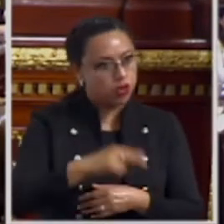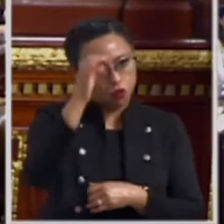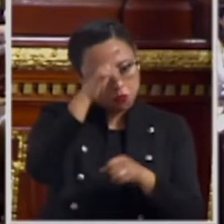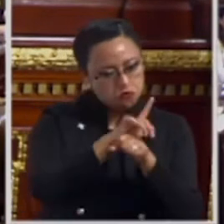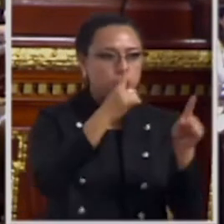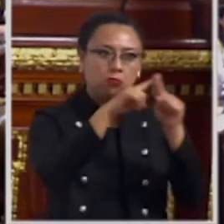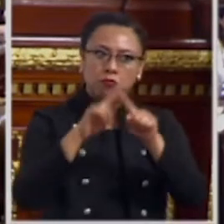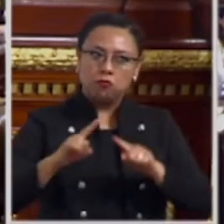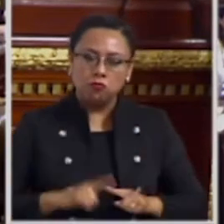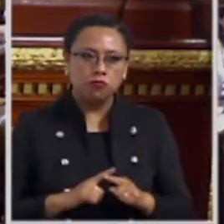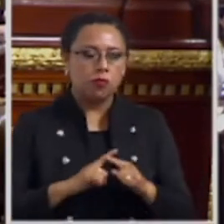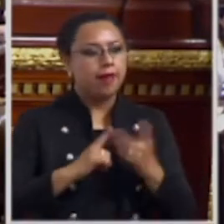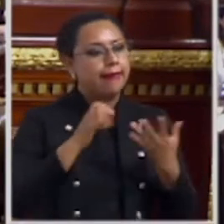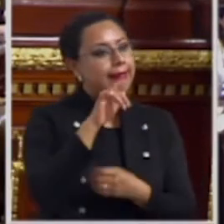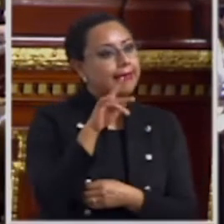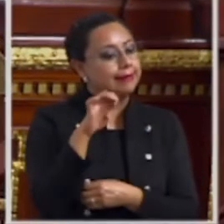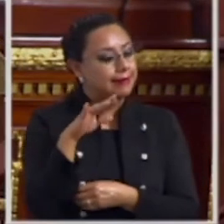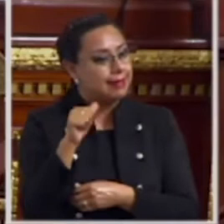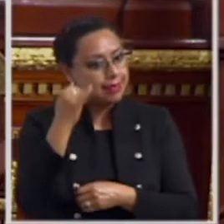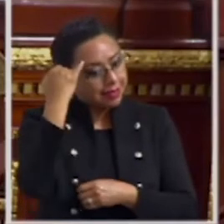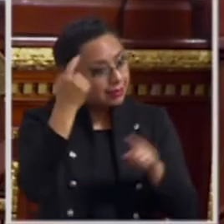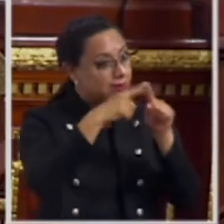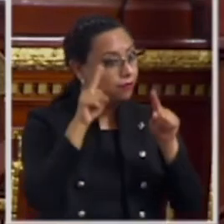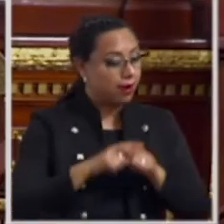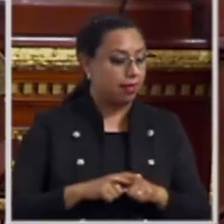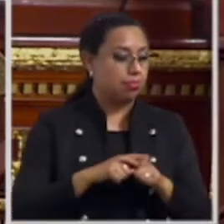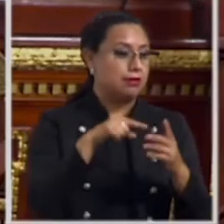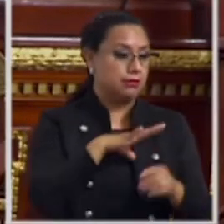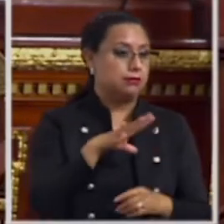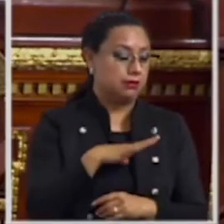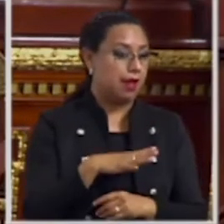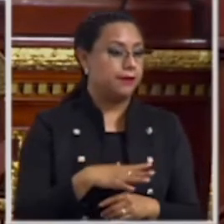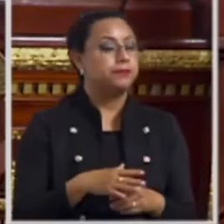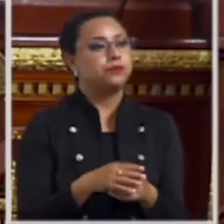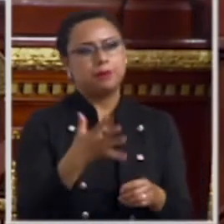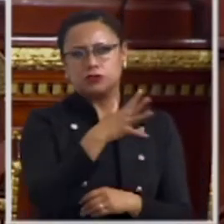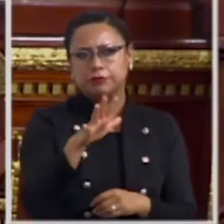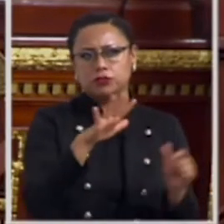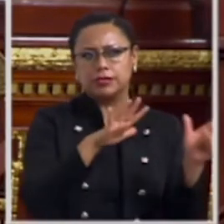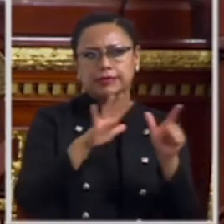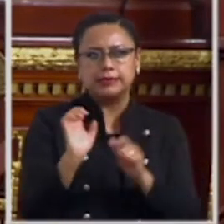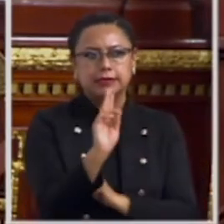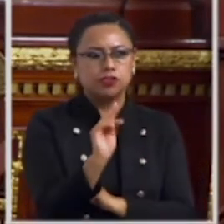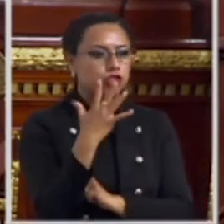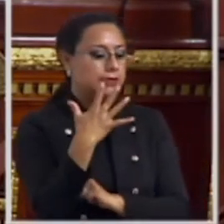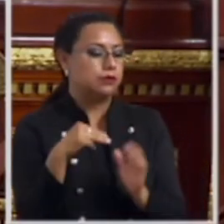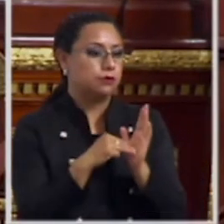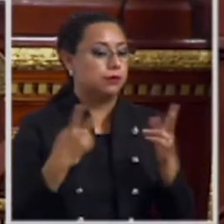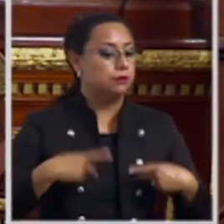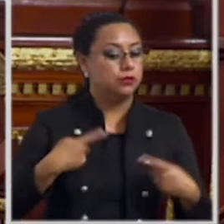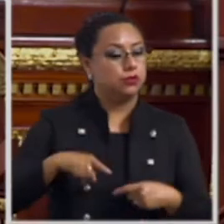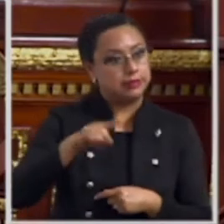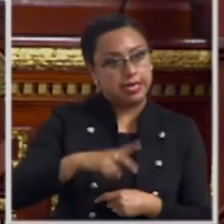de las regiones con mayor concentración de población indígena en el país, es decir, alrededor de 785 mil personas que se